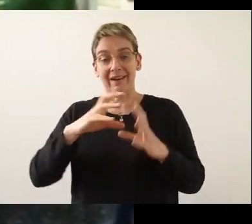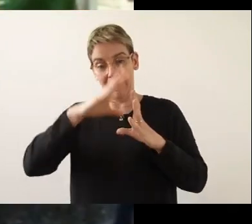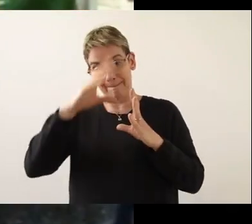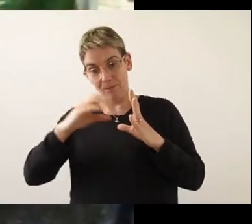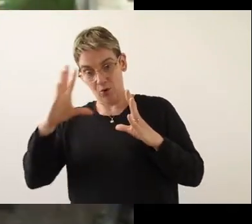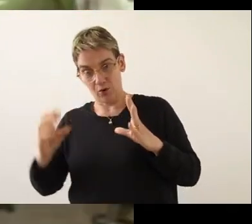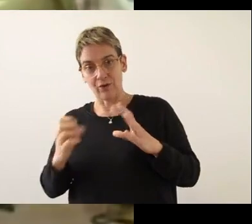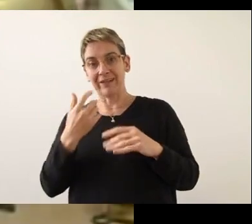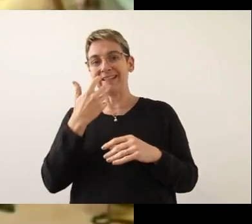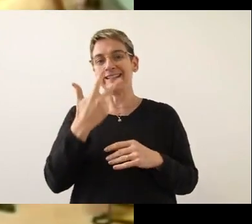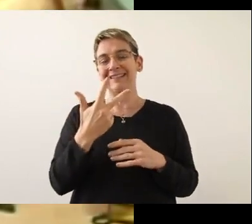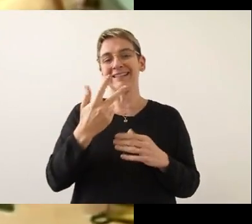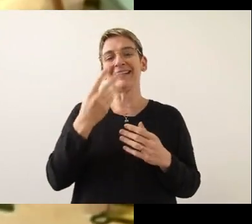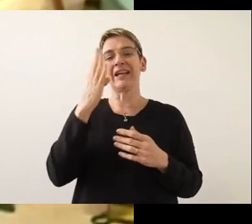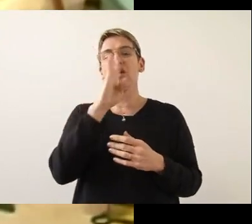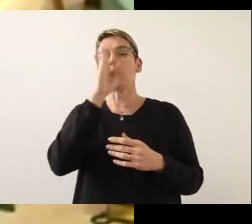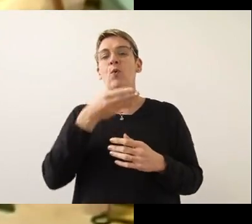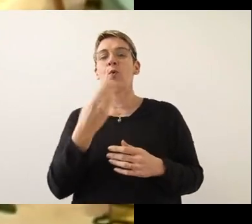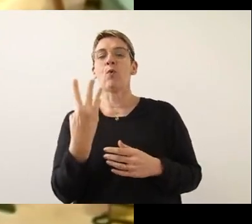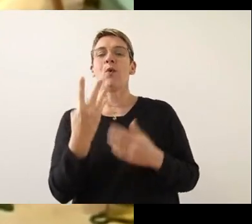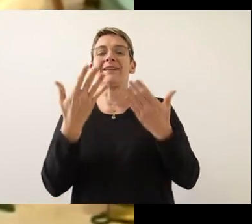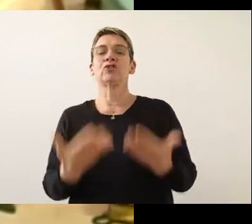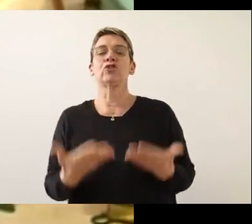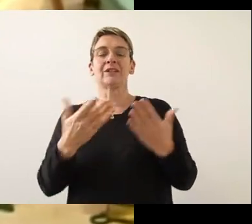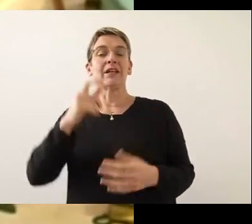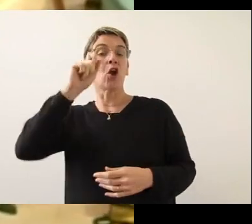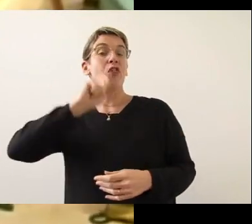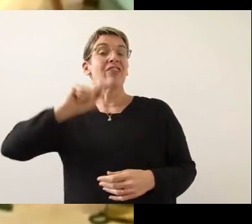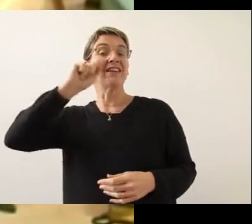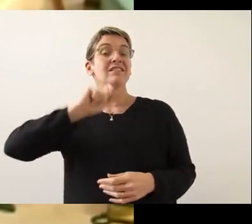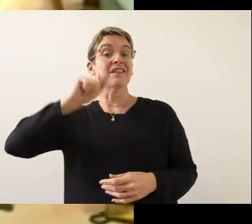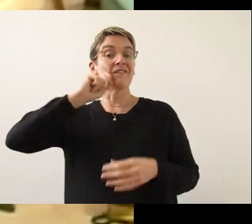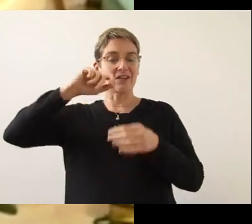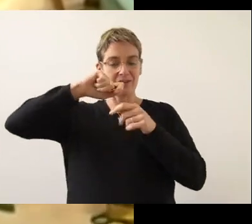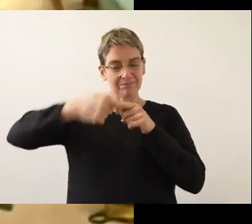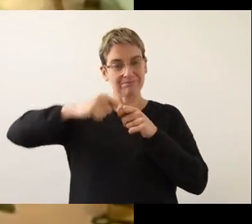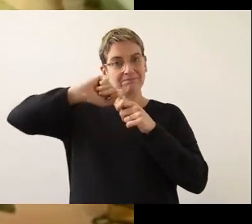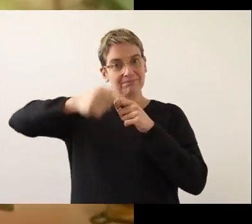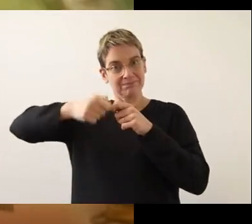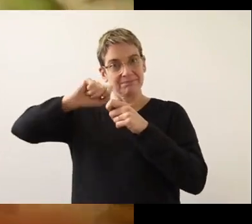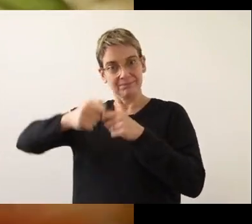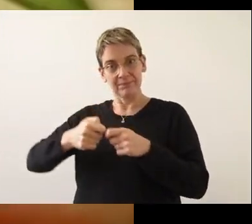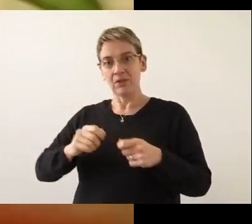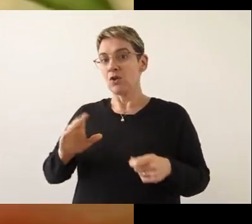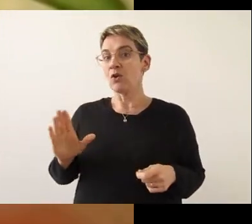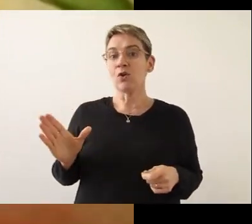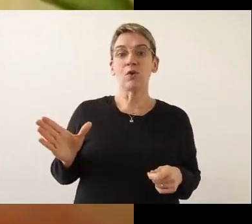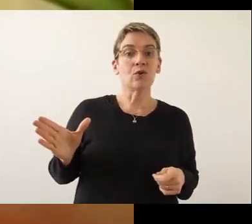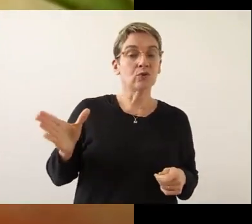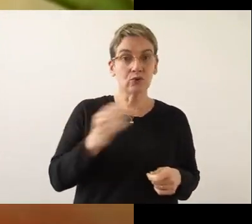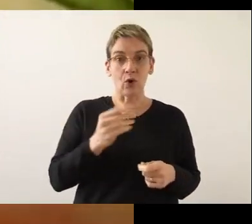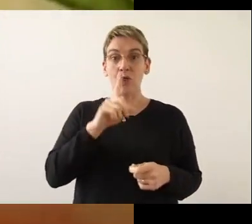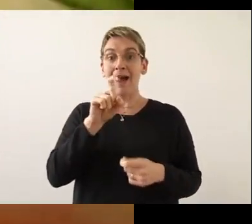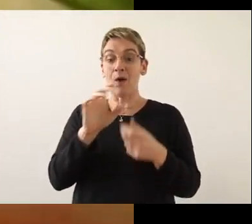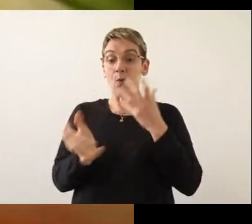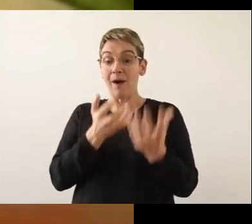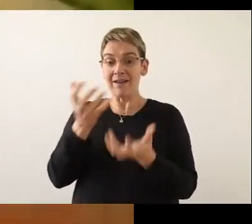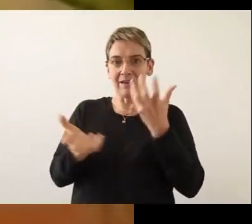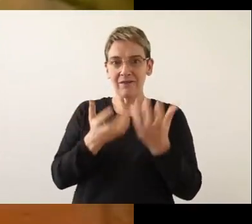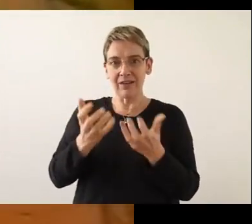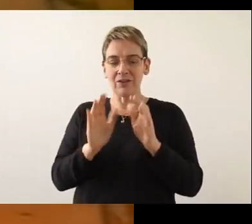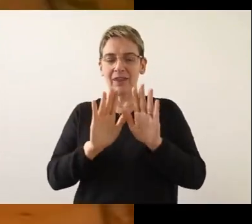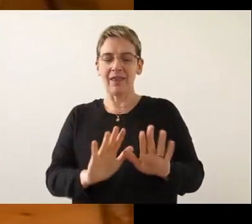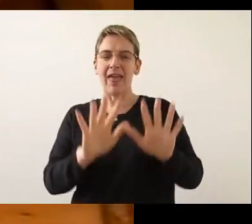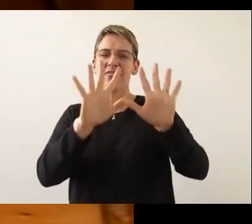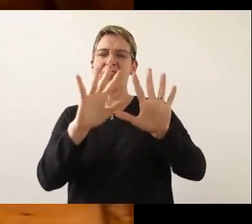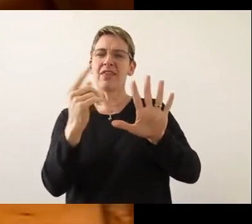morrones verdes y tres cuartos kilos de cebolla en juliana. Cubre todo con agua hirviendo